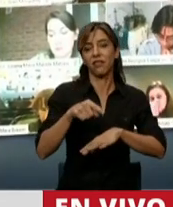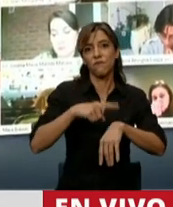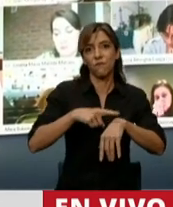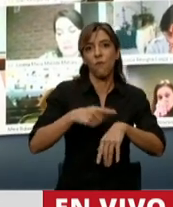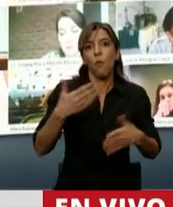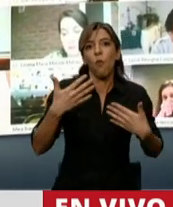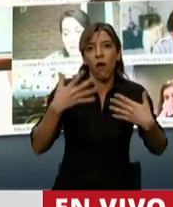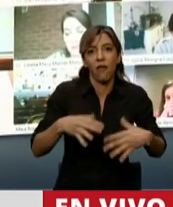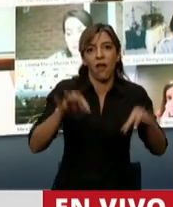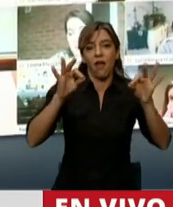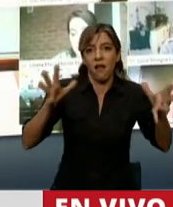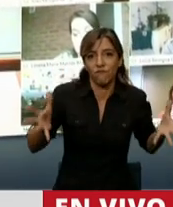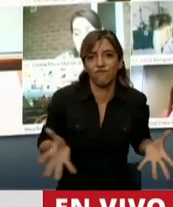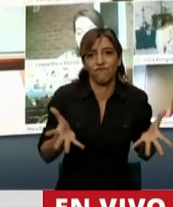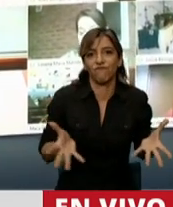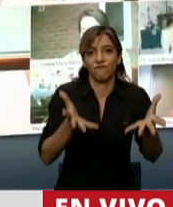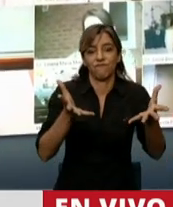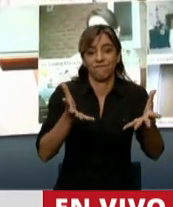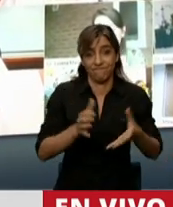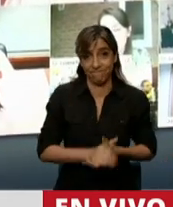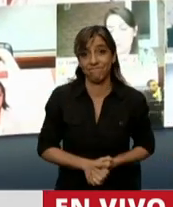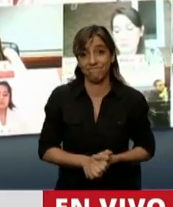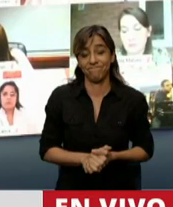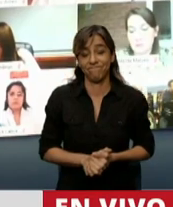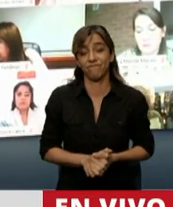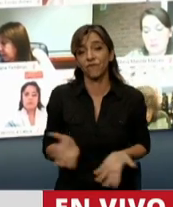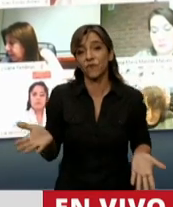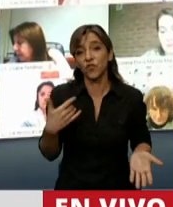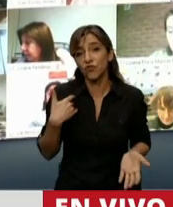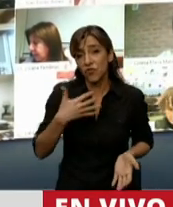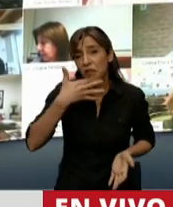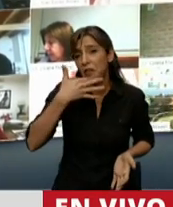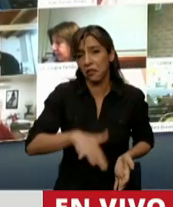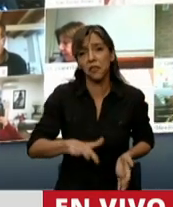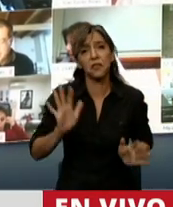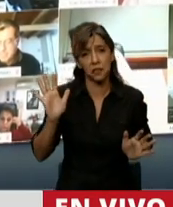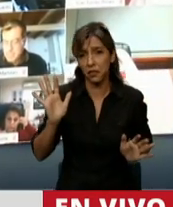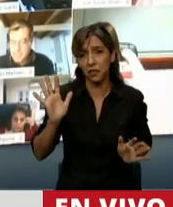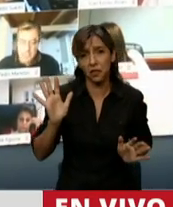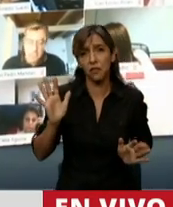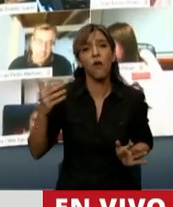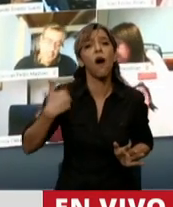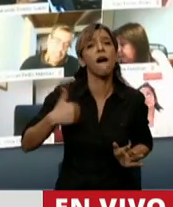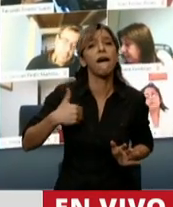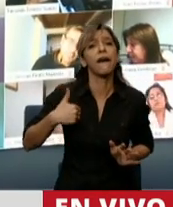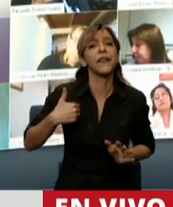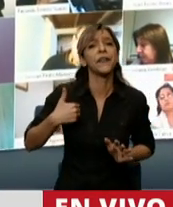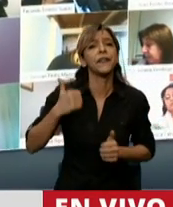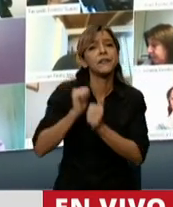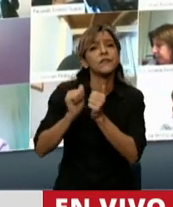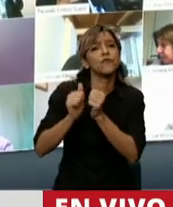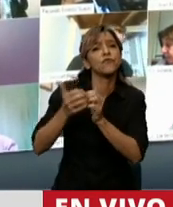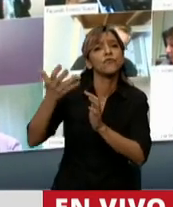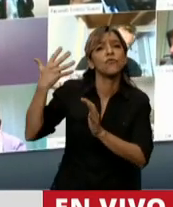Y creo que hay que entender, perfectamente hay que entender, qué le pasó a la Argentina, algo le